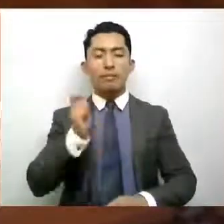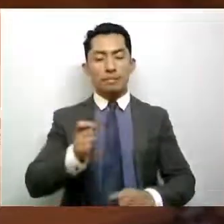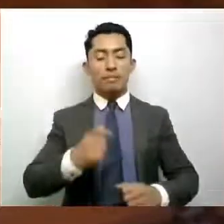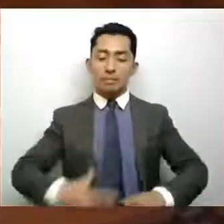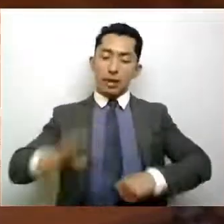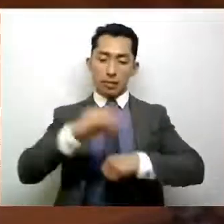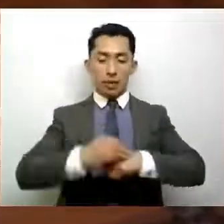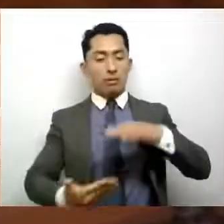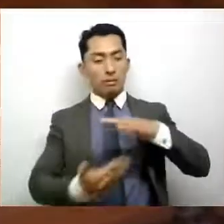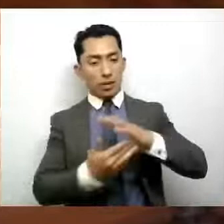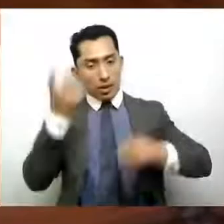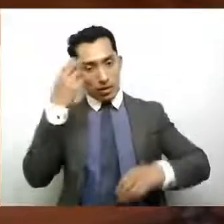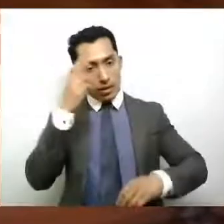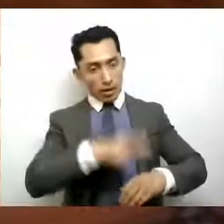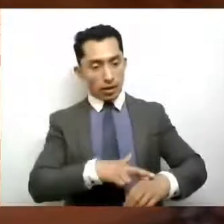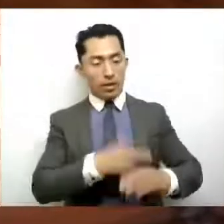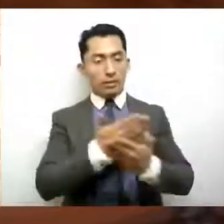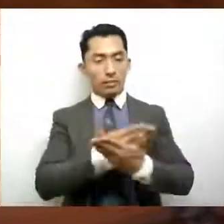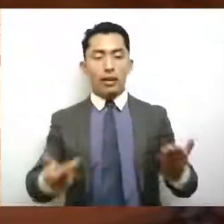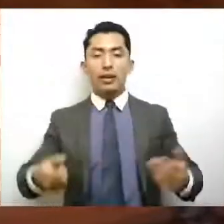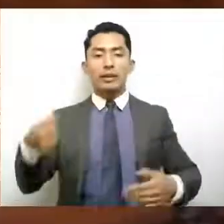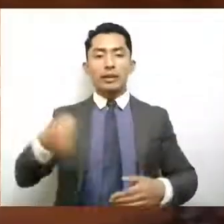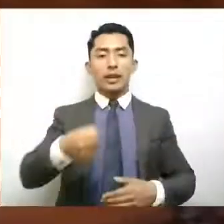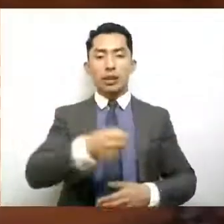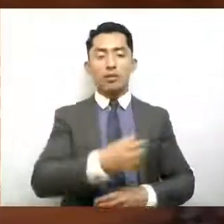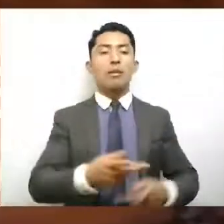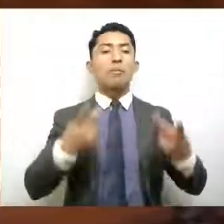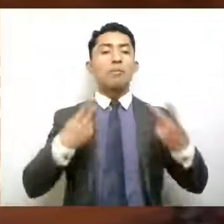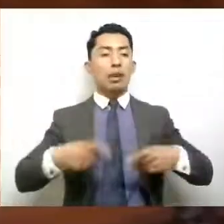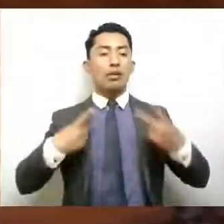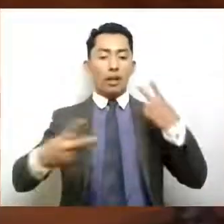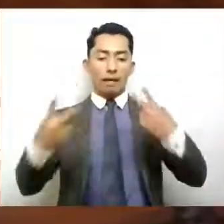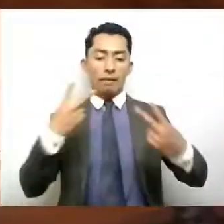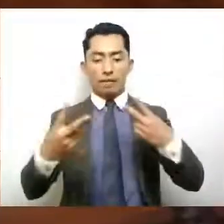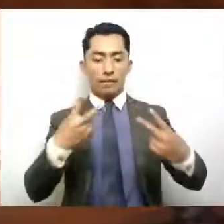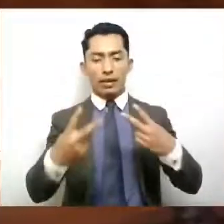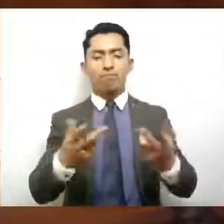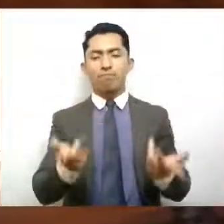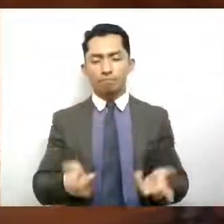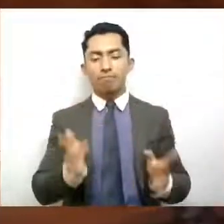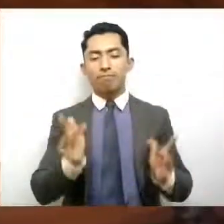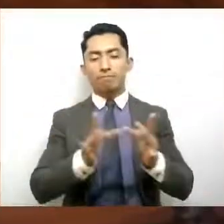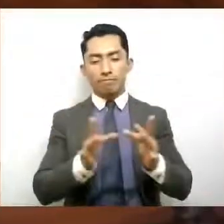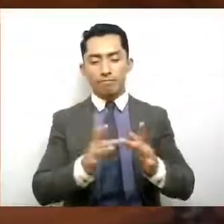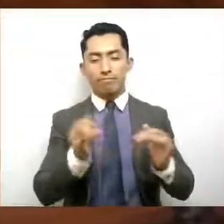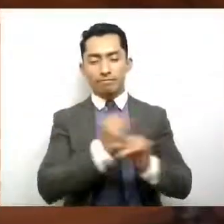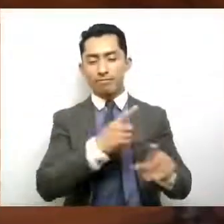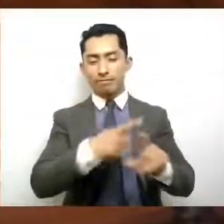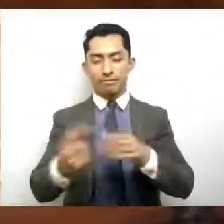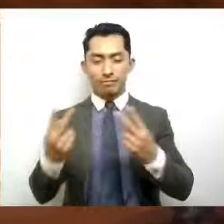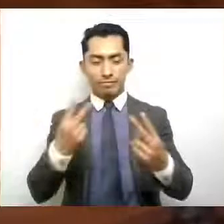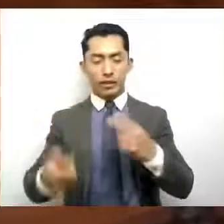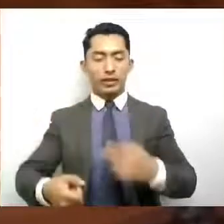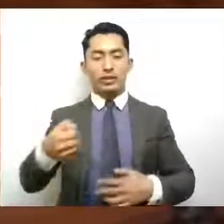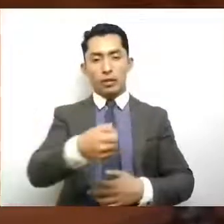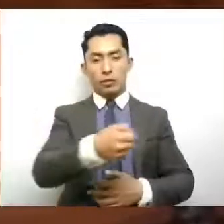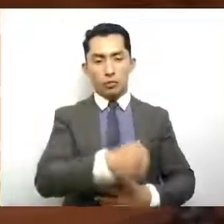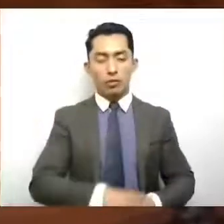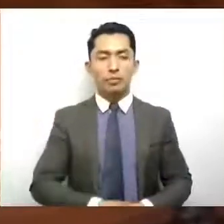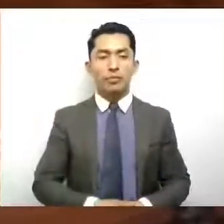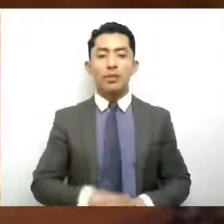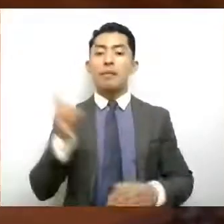directiva, saludo a las personas que nos siguen a través de las distintas plataformas digitales. En